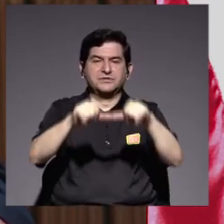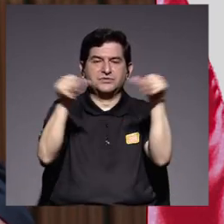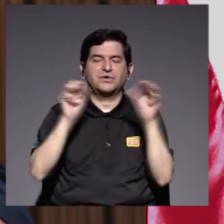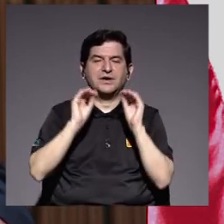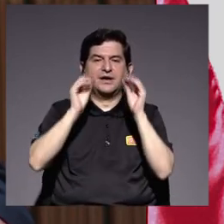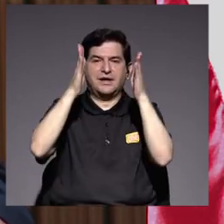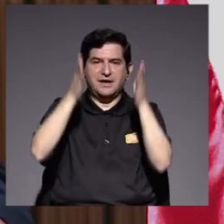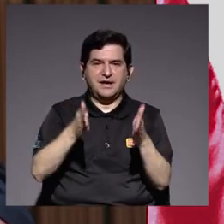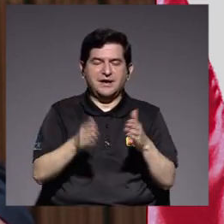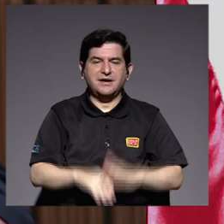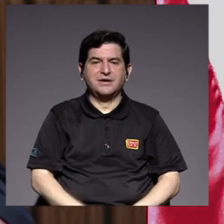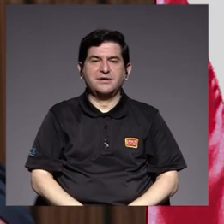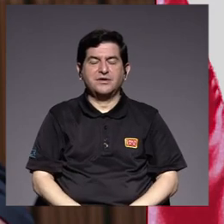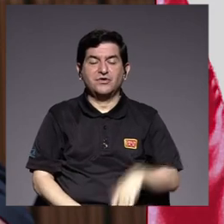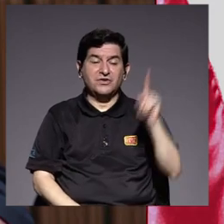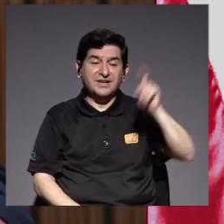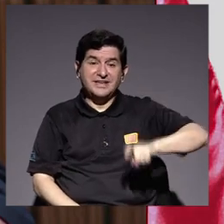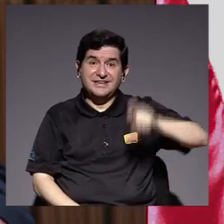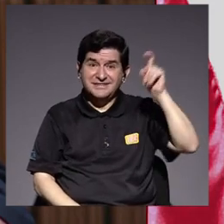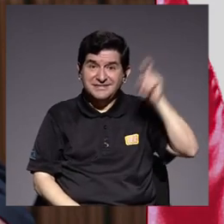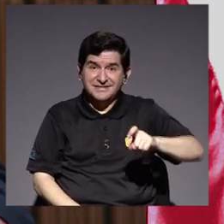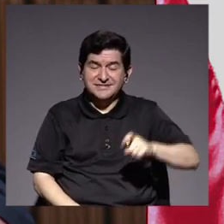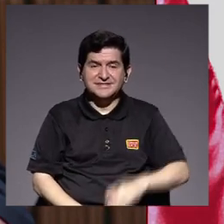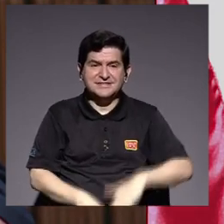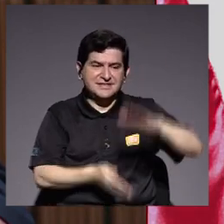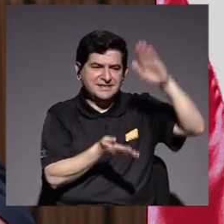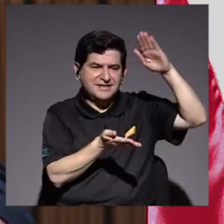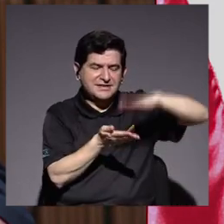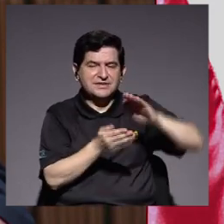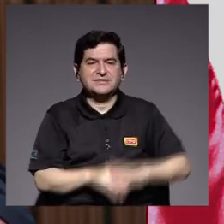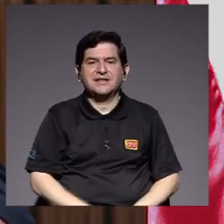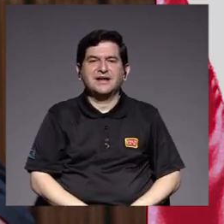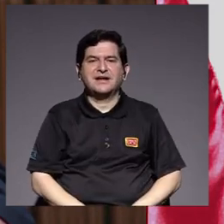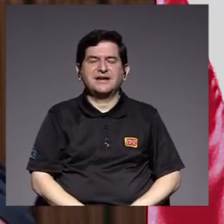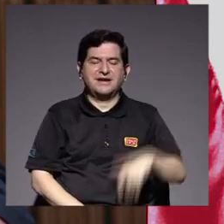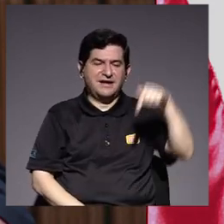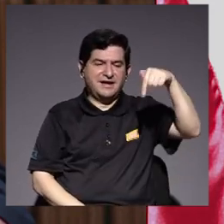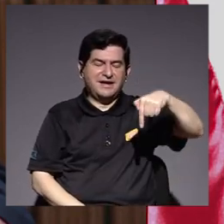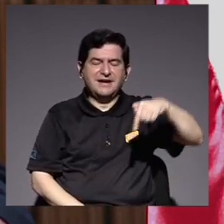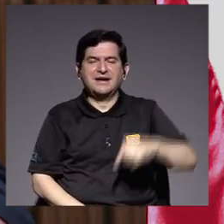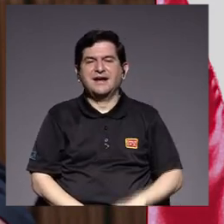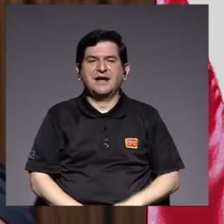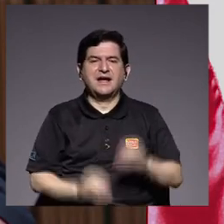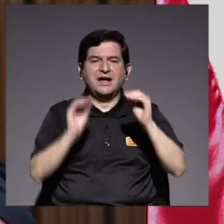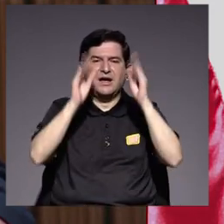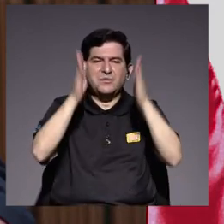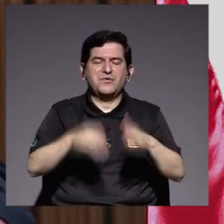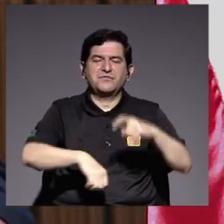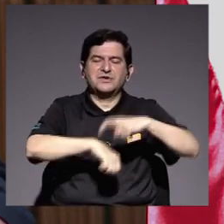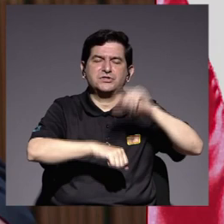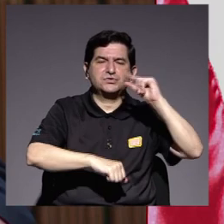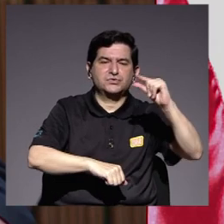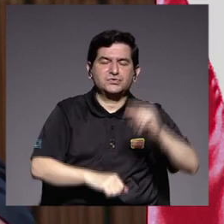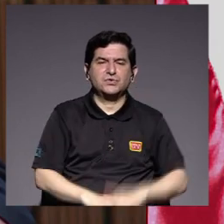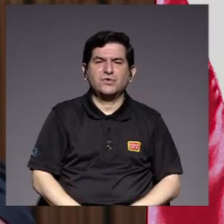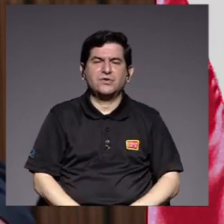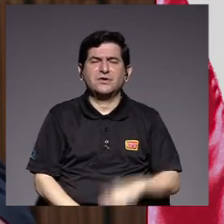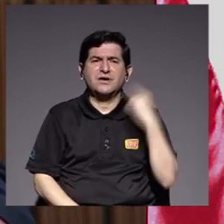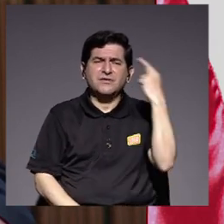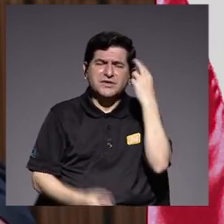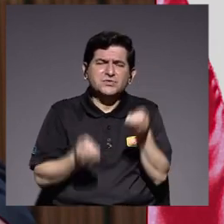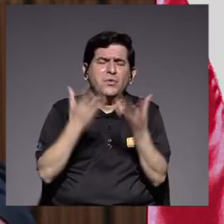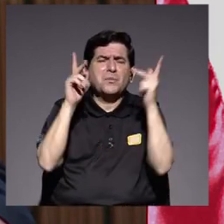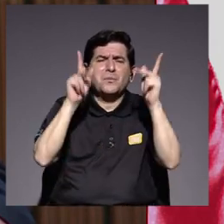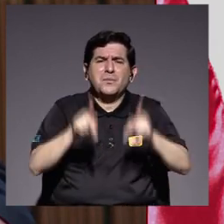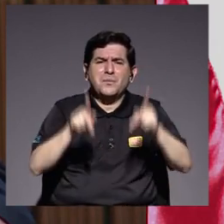docente y la creciente necesidad de reducir el interinato en este sector a raíz de la gran cantidad de personas